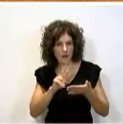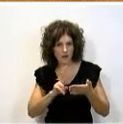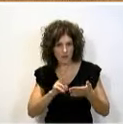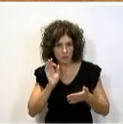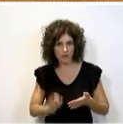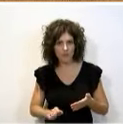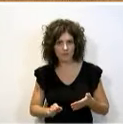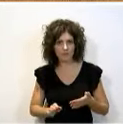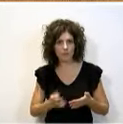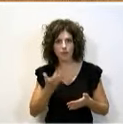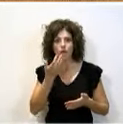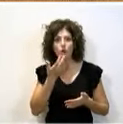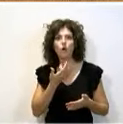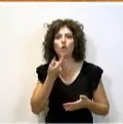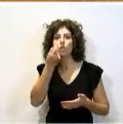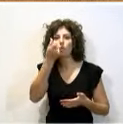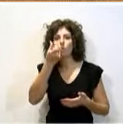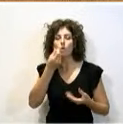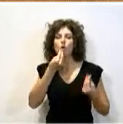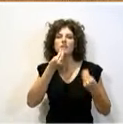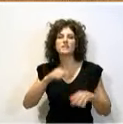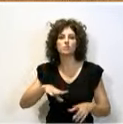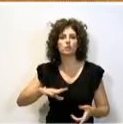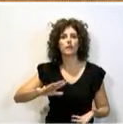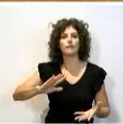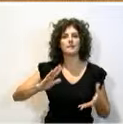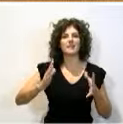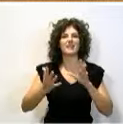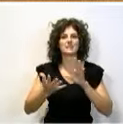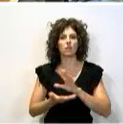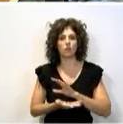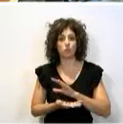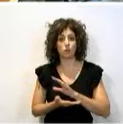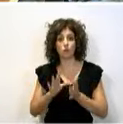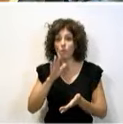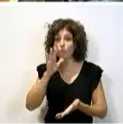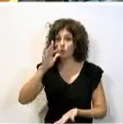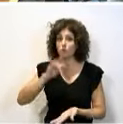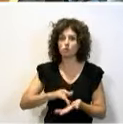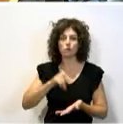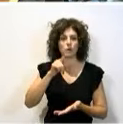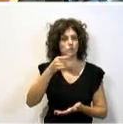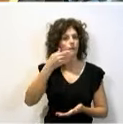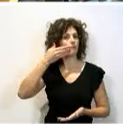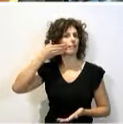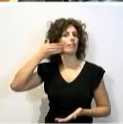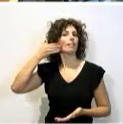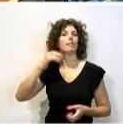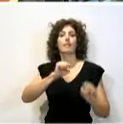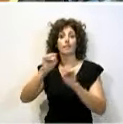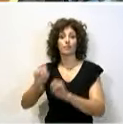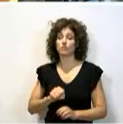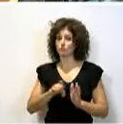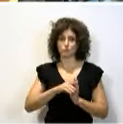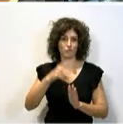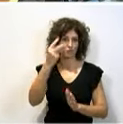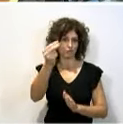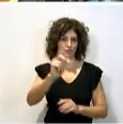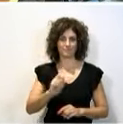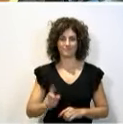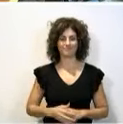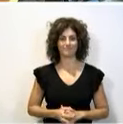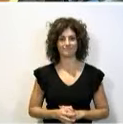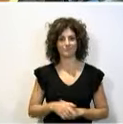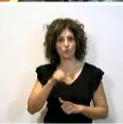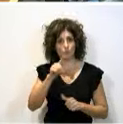¿Conocerá un poco la historia de la transición? Pues, precisamente, ustedes, presumir de defensores de la Constitución no. Sus